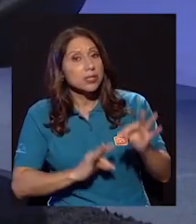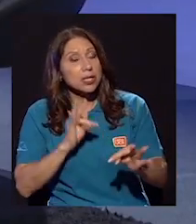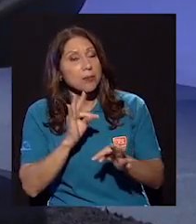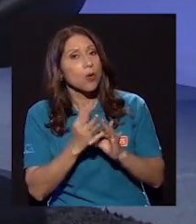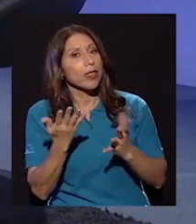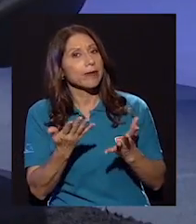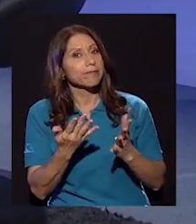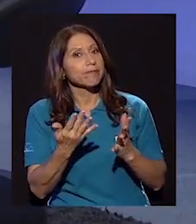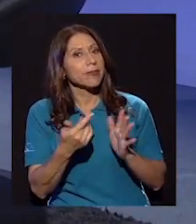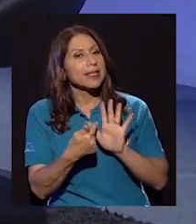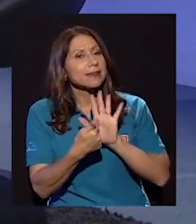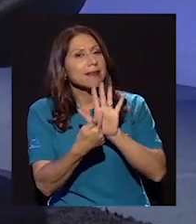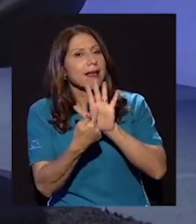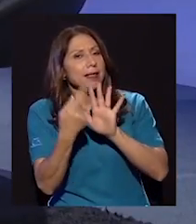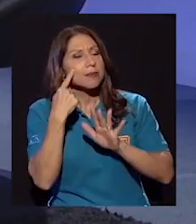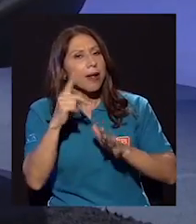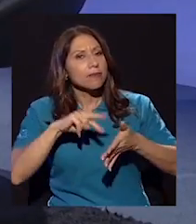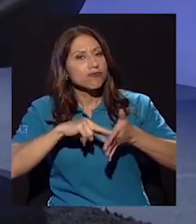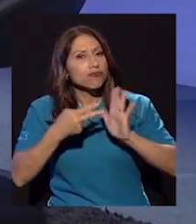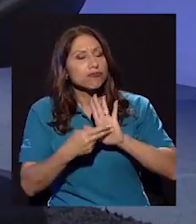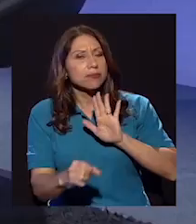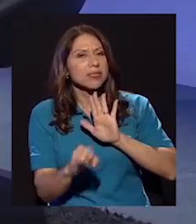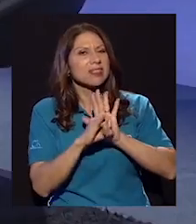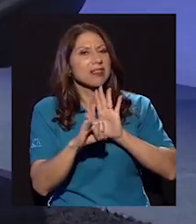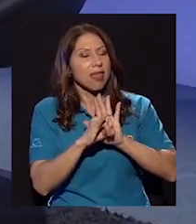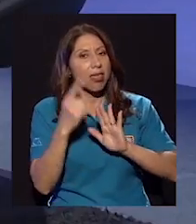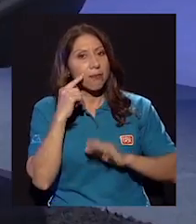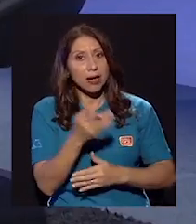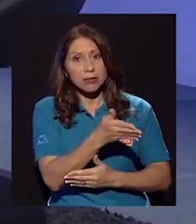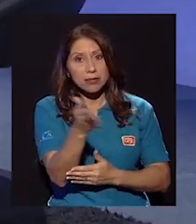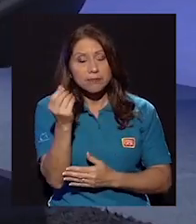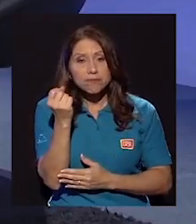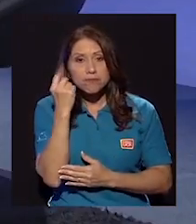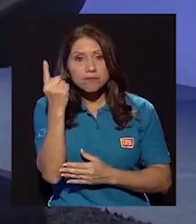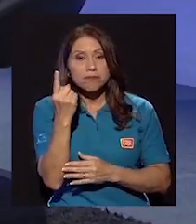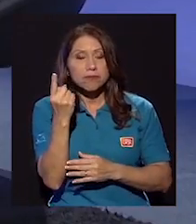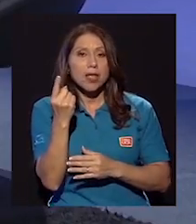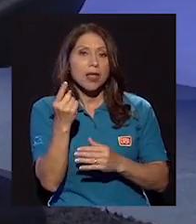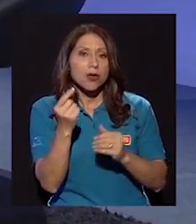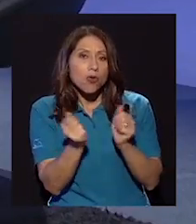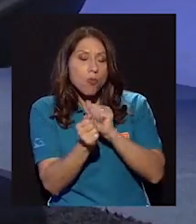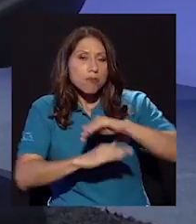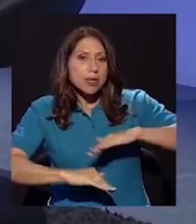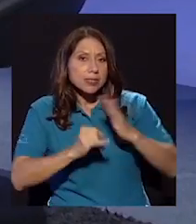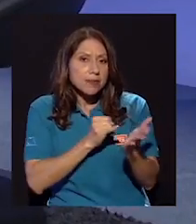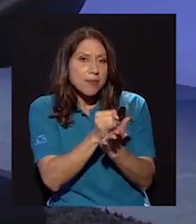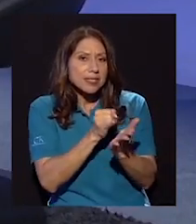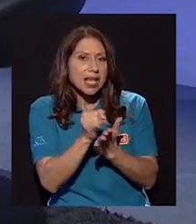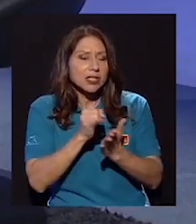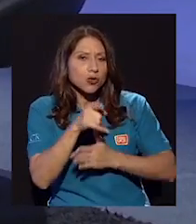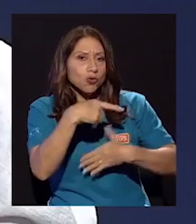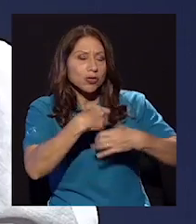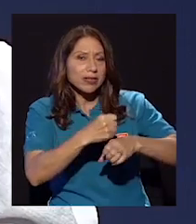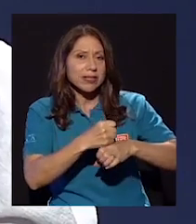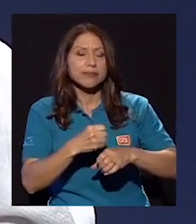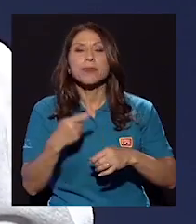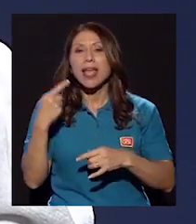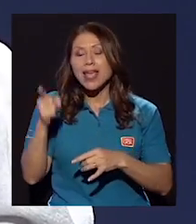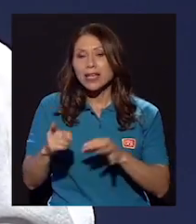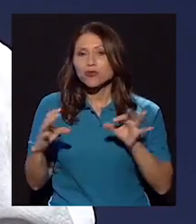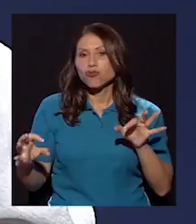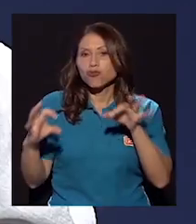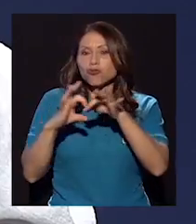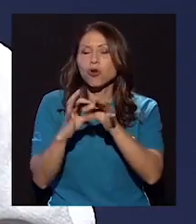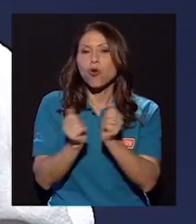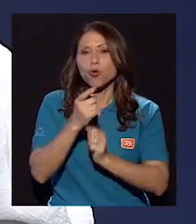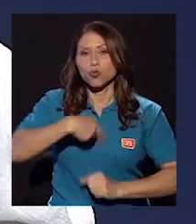poder, digamos, dar el concepto de identidad como tal, para que la gente lo comprenda y lo desmenuce desde la investigación que usted realiza? Yo creo que tiene